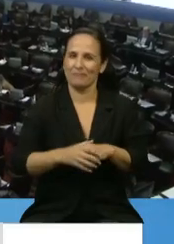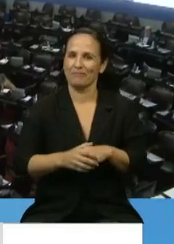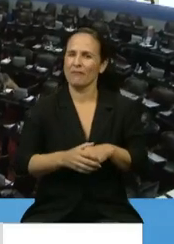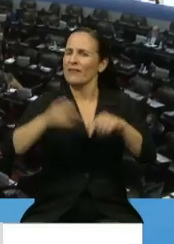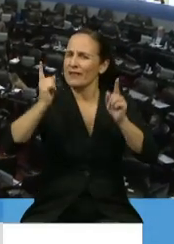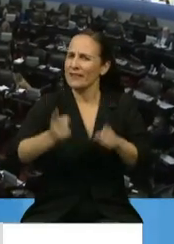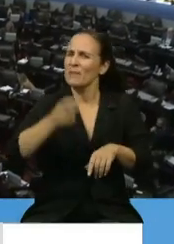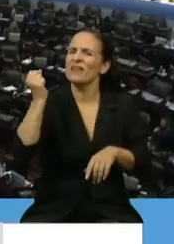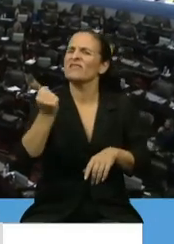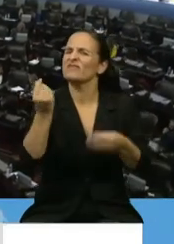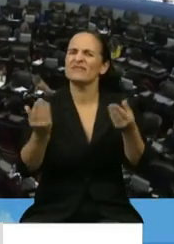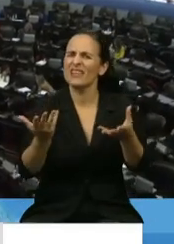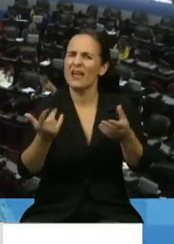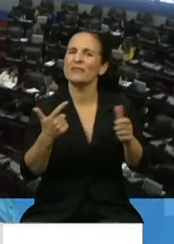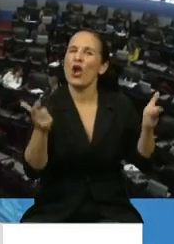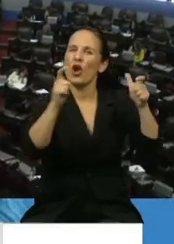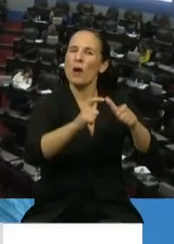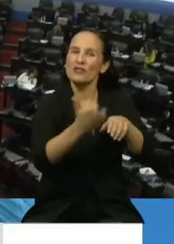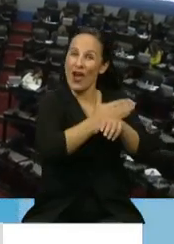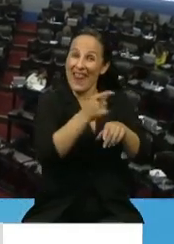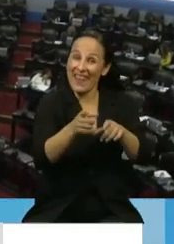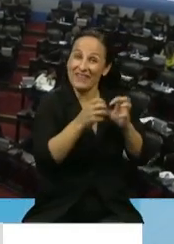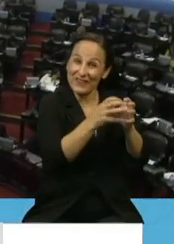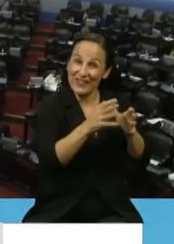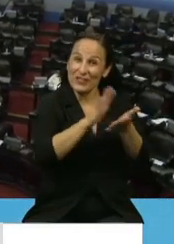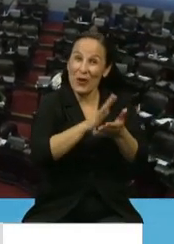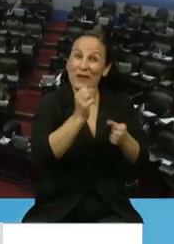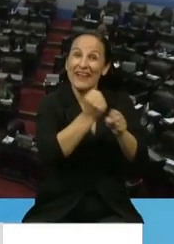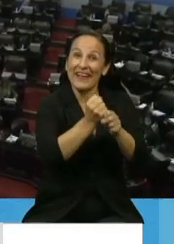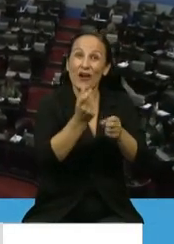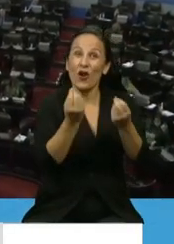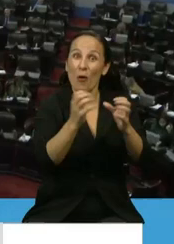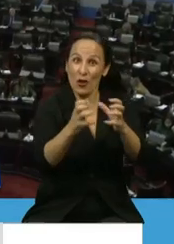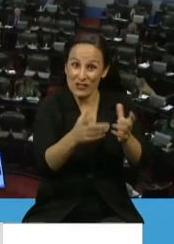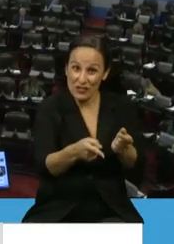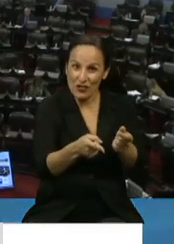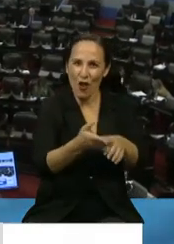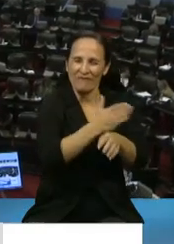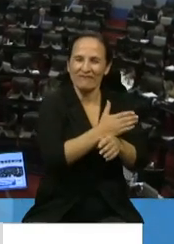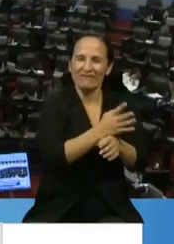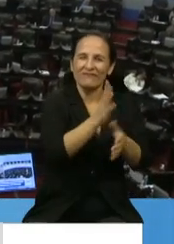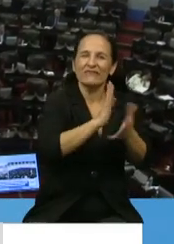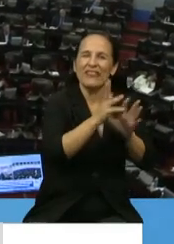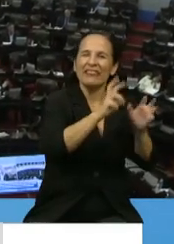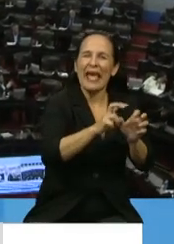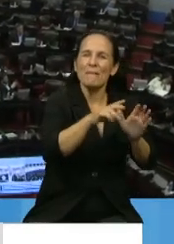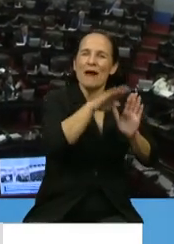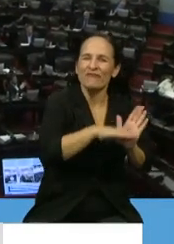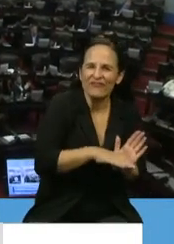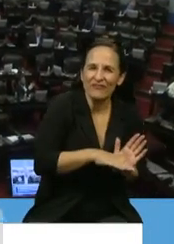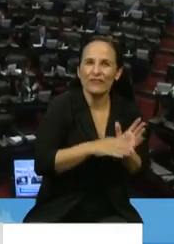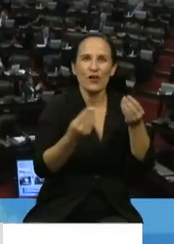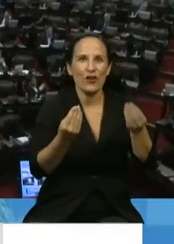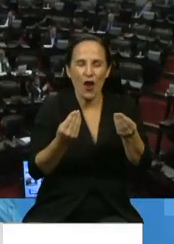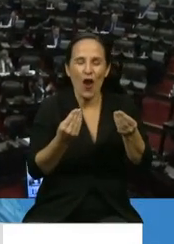generado en la Comisión de Labor Parlamentaria, tanto para definir la agenda de temas como también